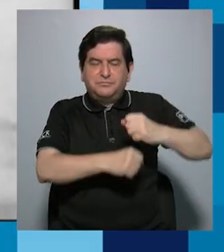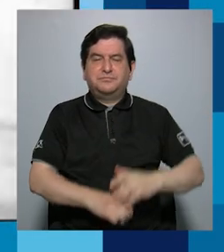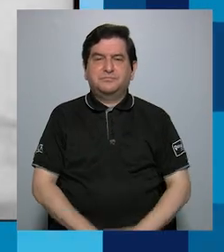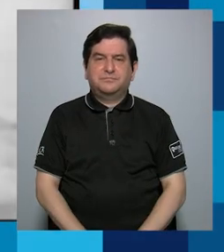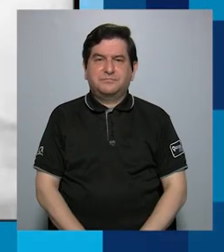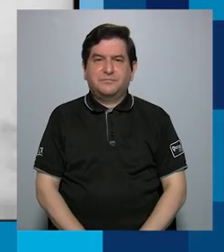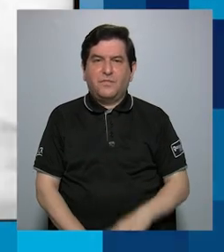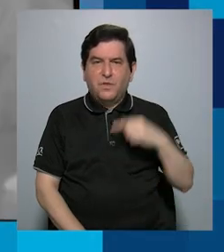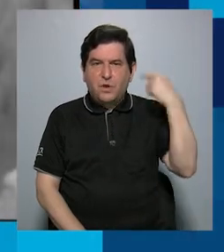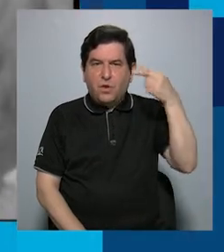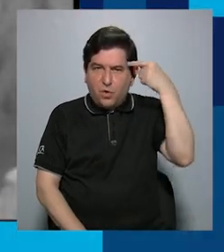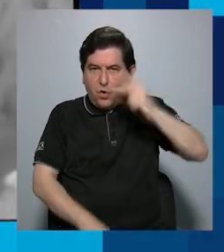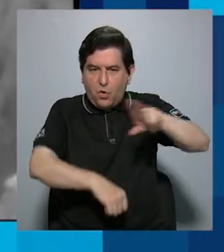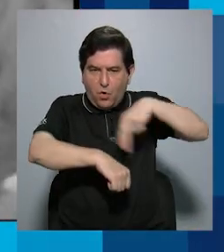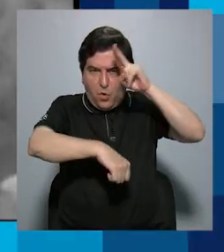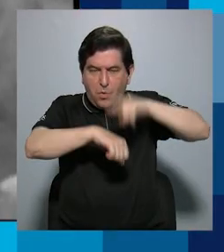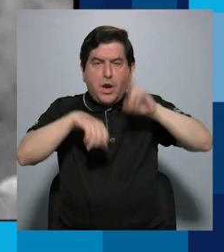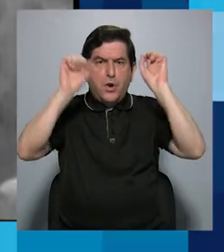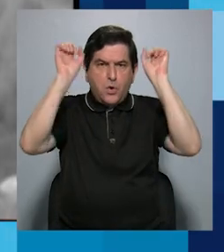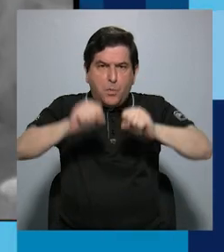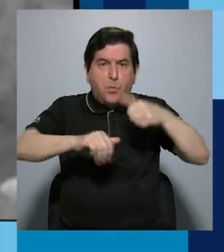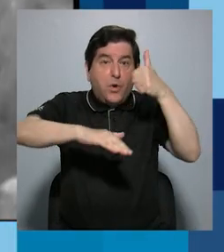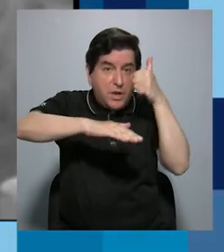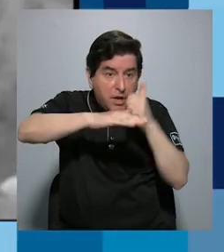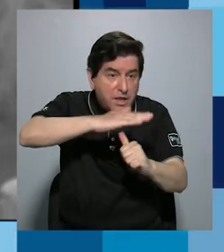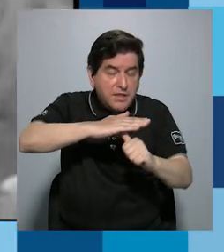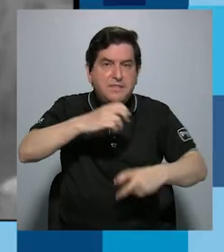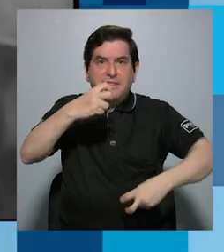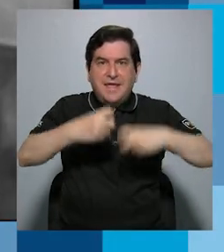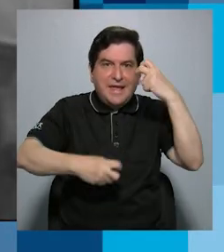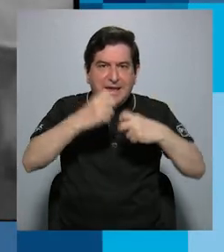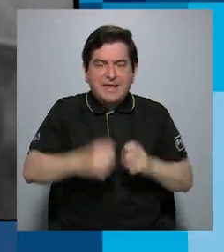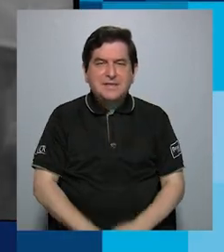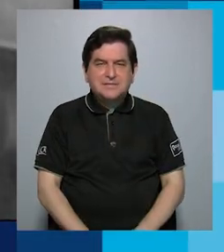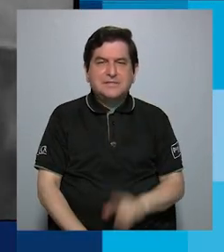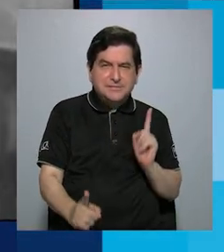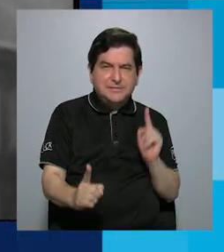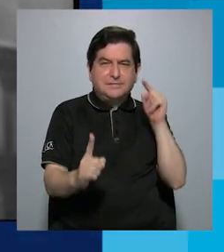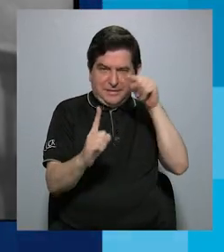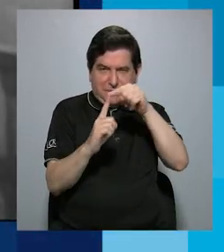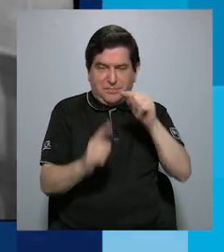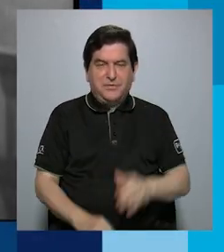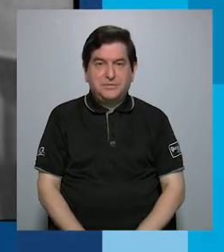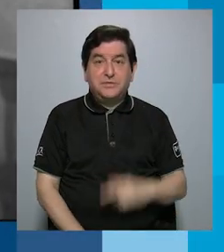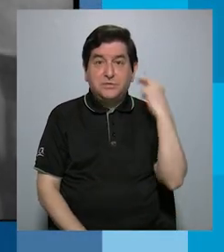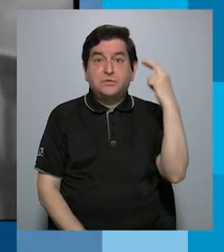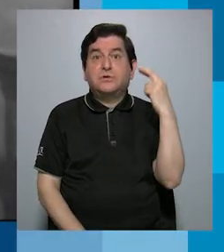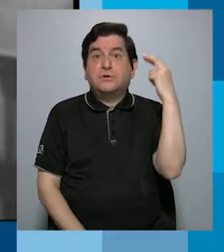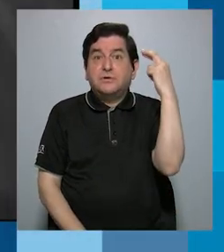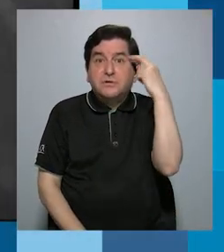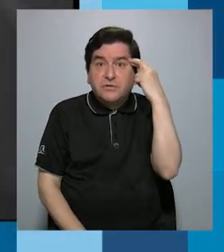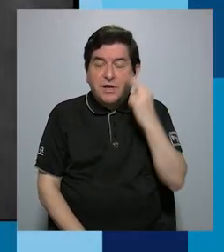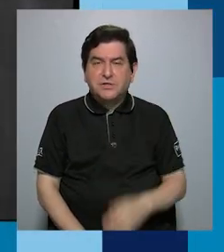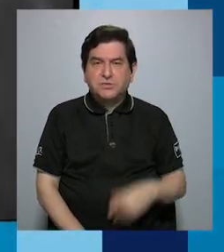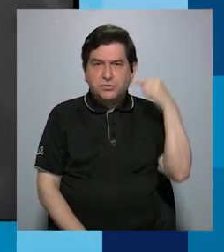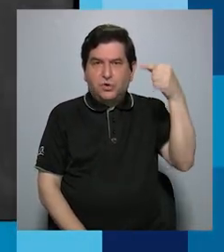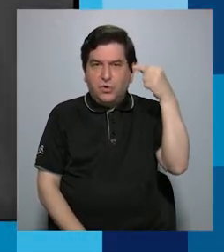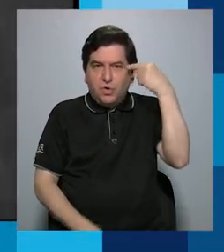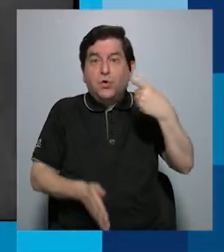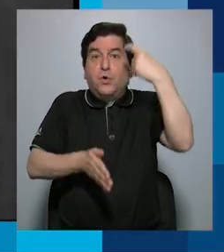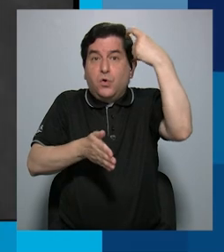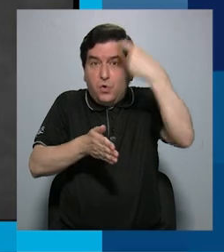Un gobierno nacional puede ocultar una crisis intencionalmente, con más razón si se trata de un régimen